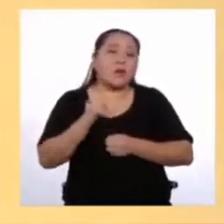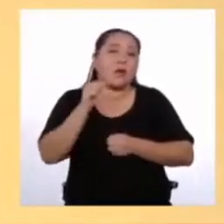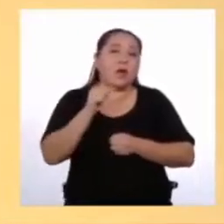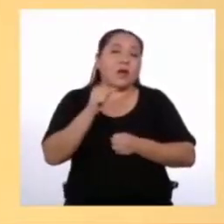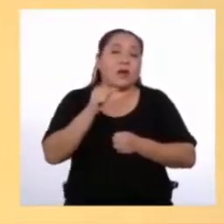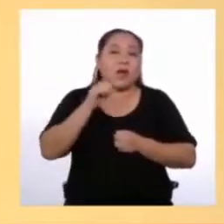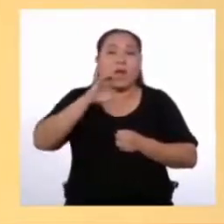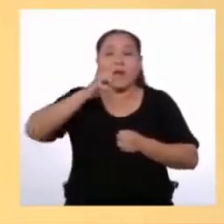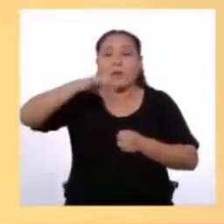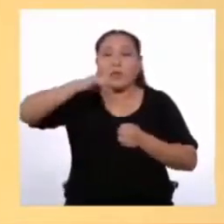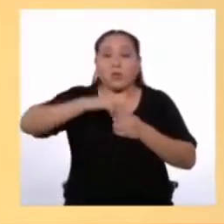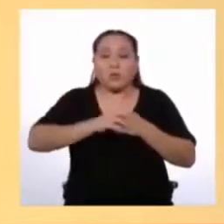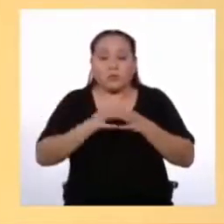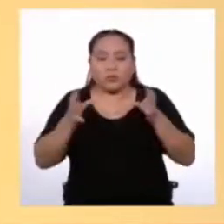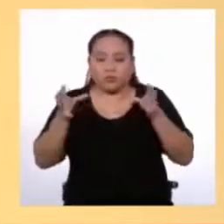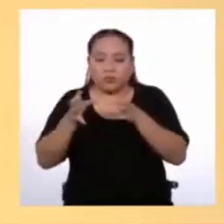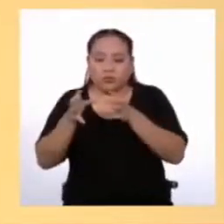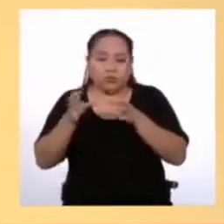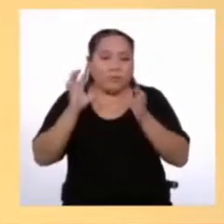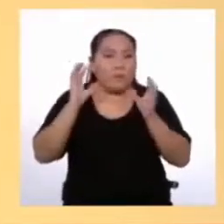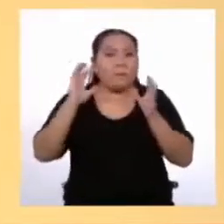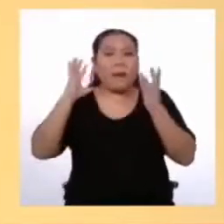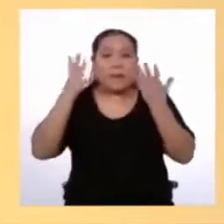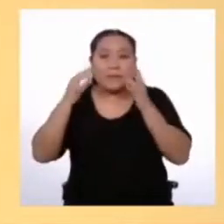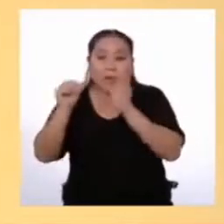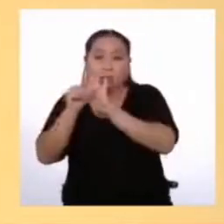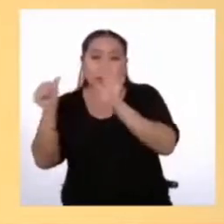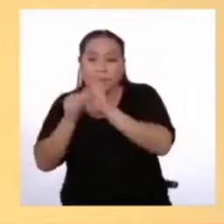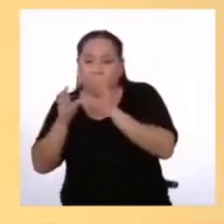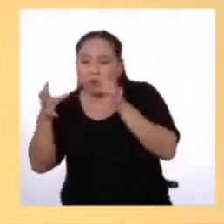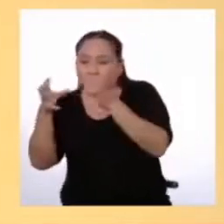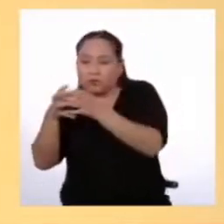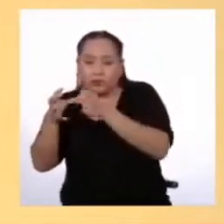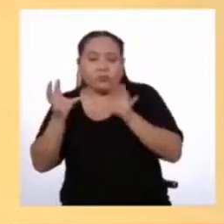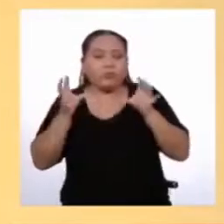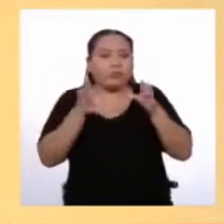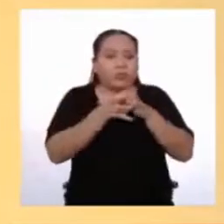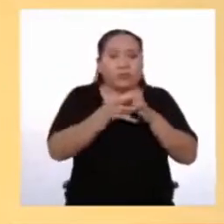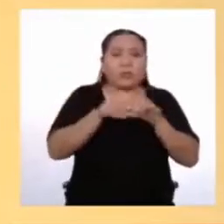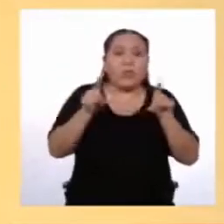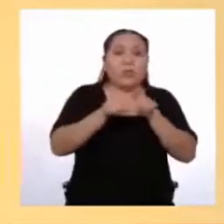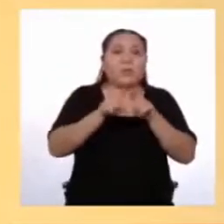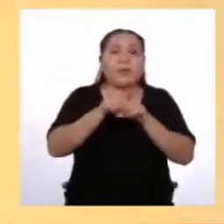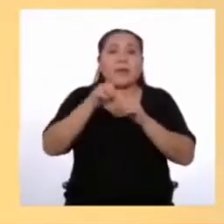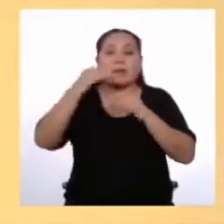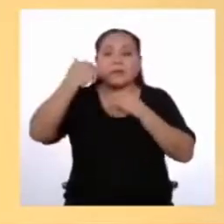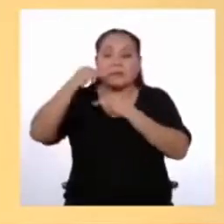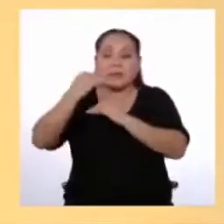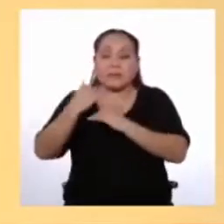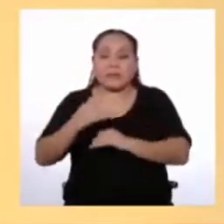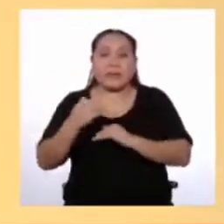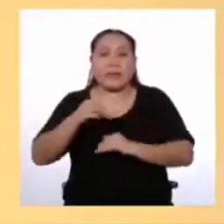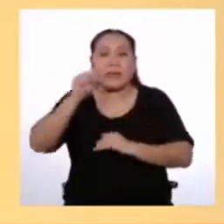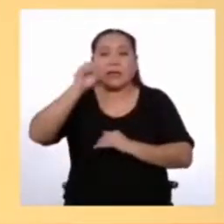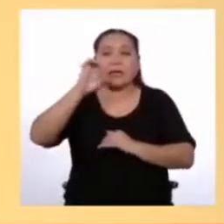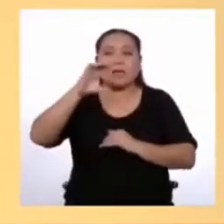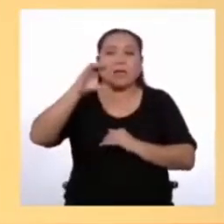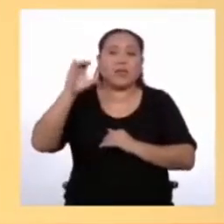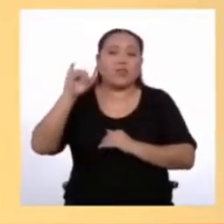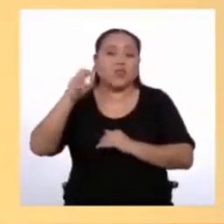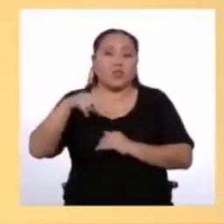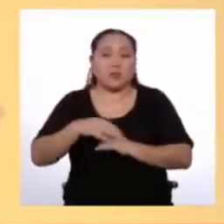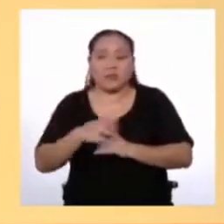que tengan un contenido parecido También pueden usarse para dividir secciones Cada capítulo debe